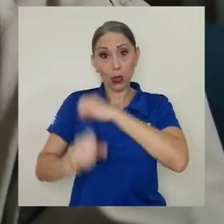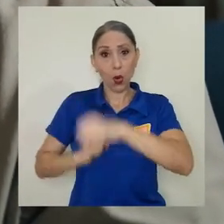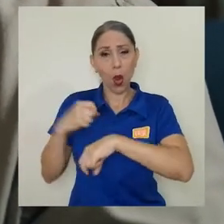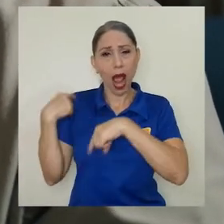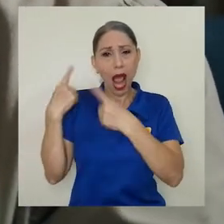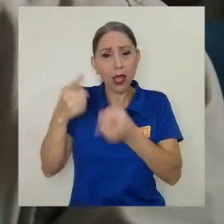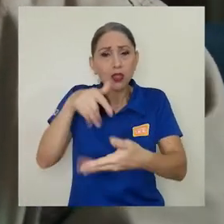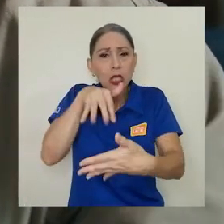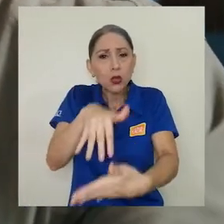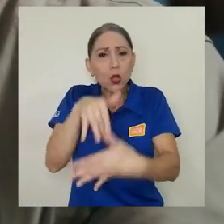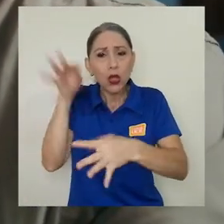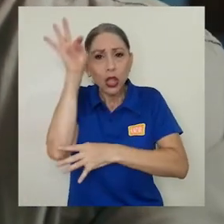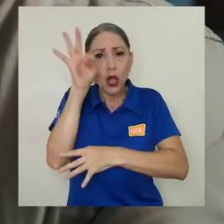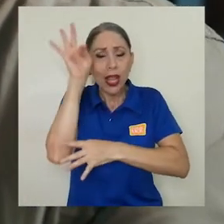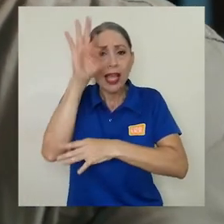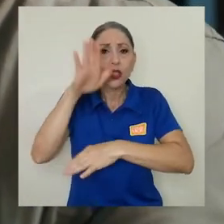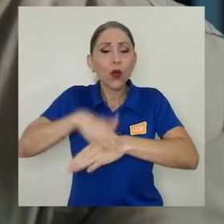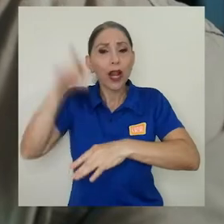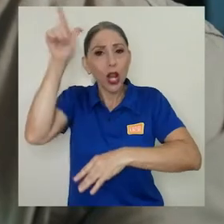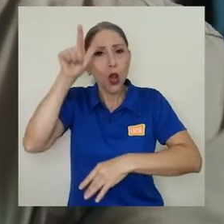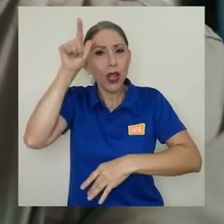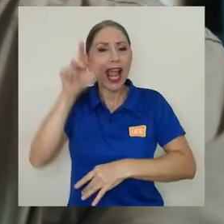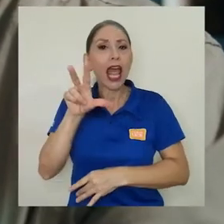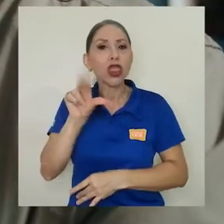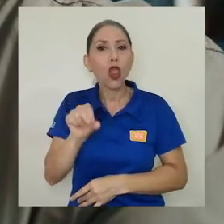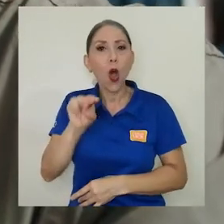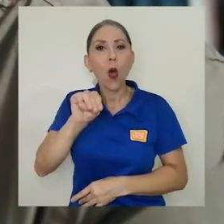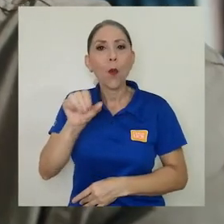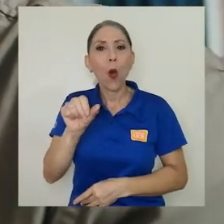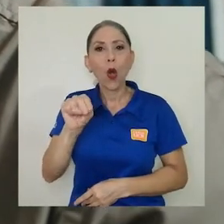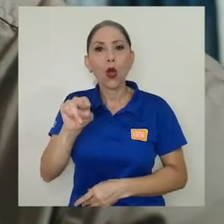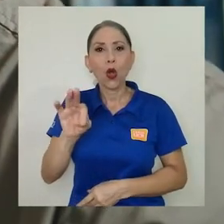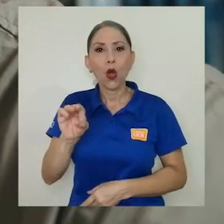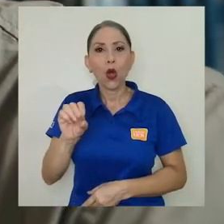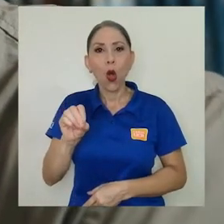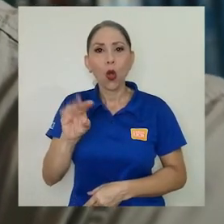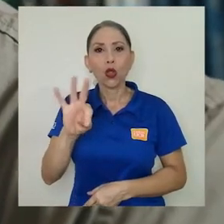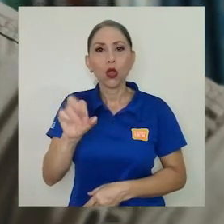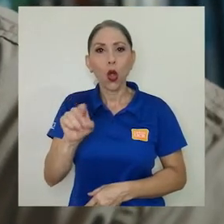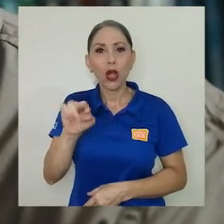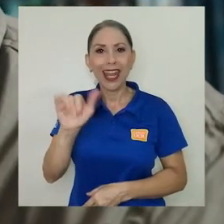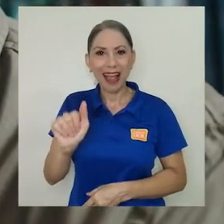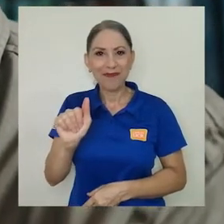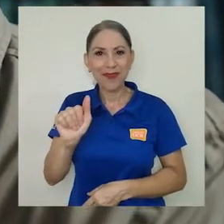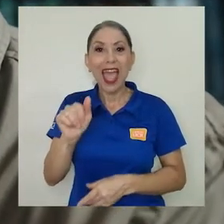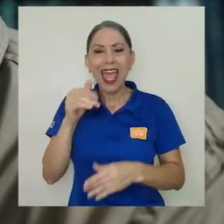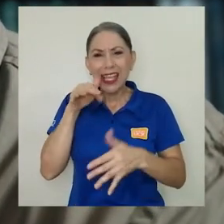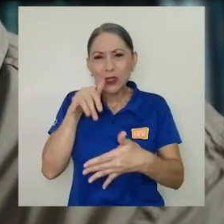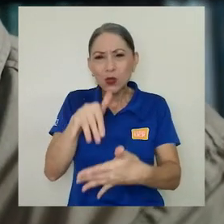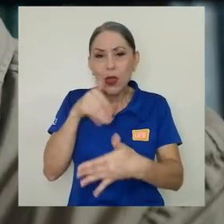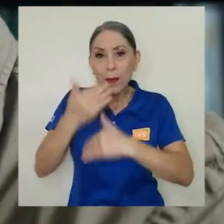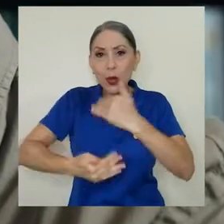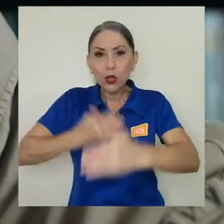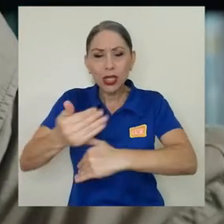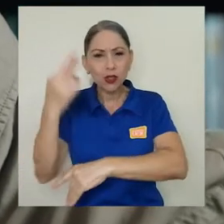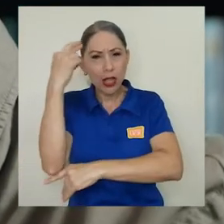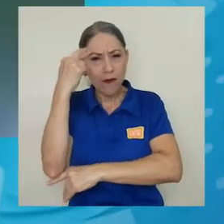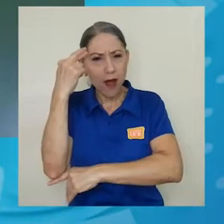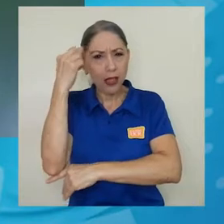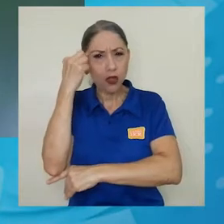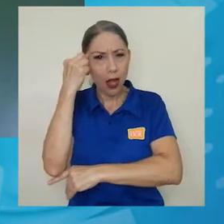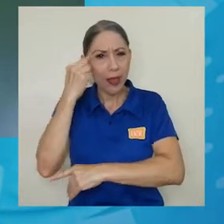una teoría sobre la lógica no monotónica, la cual estudia los procesos que infieren en nuestros razonamientos cotidianos.